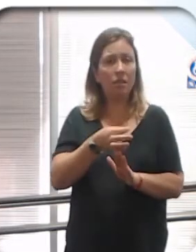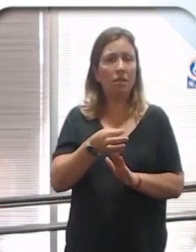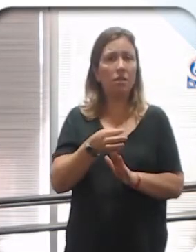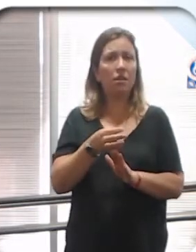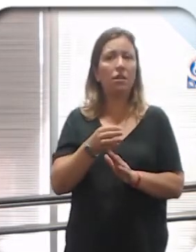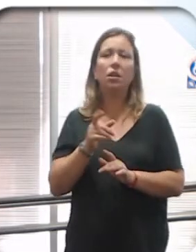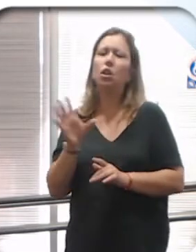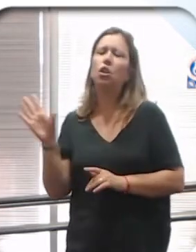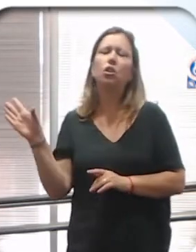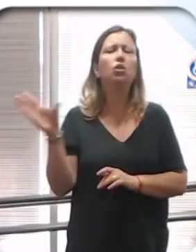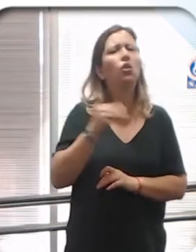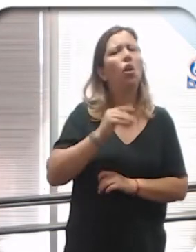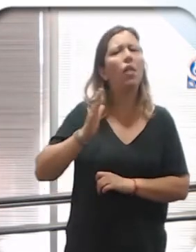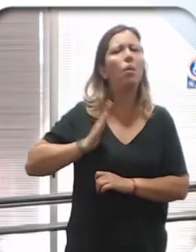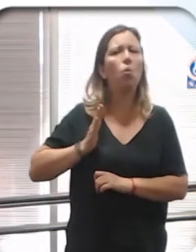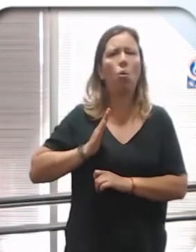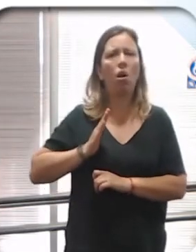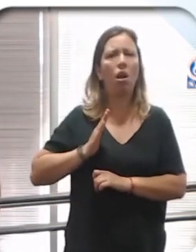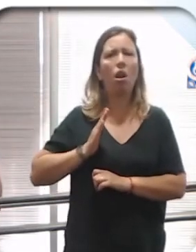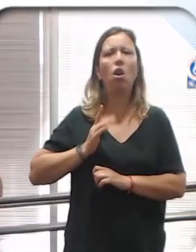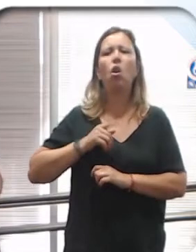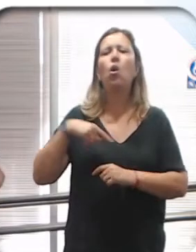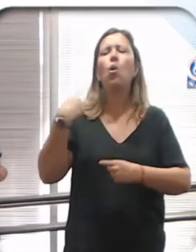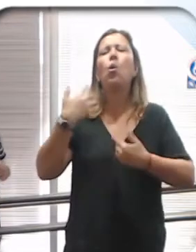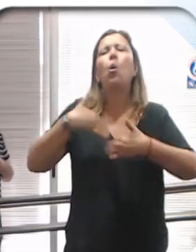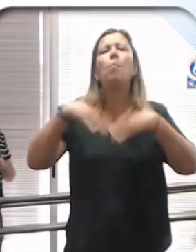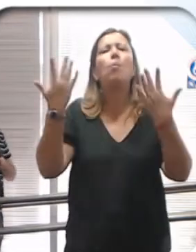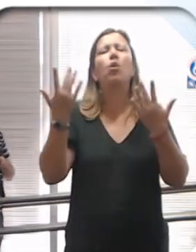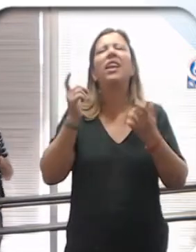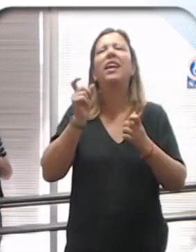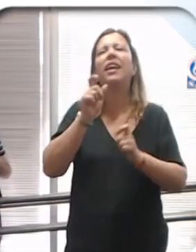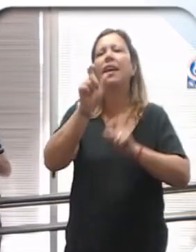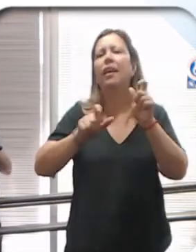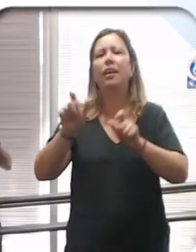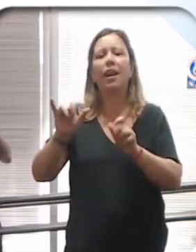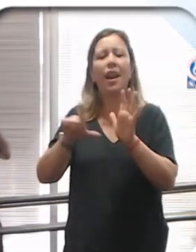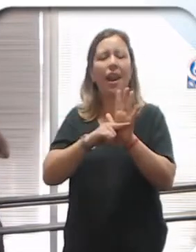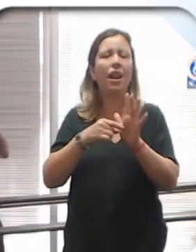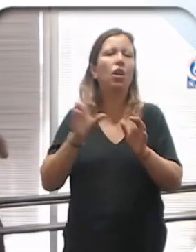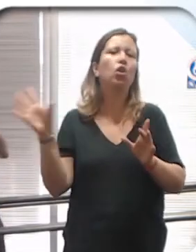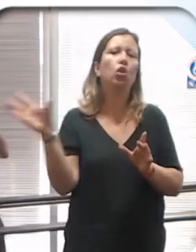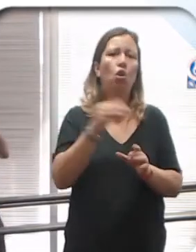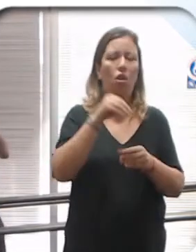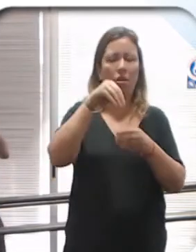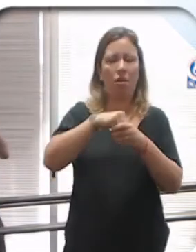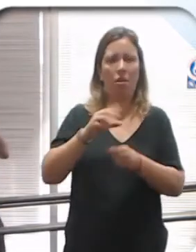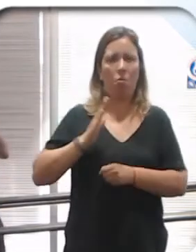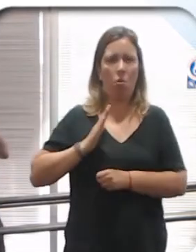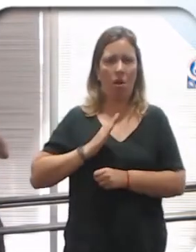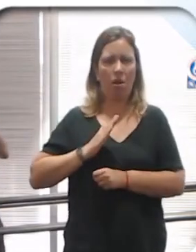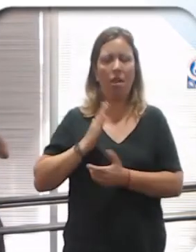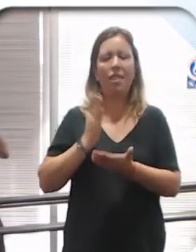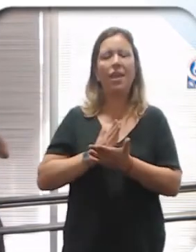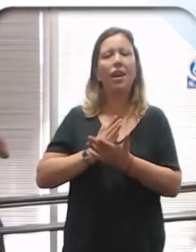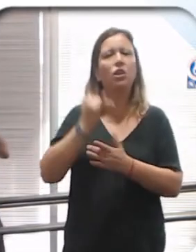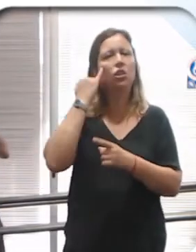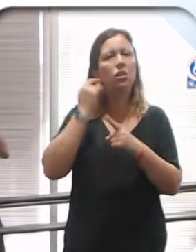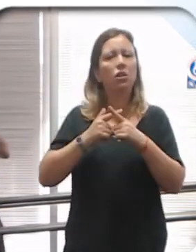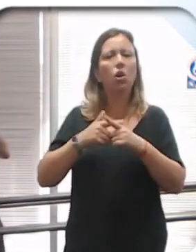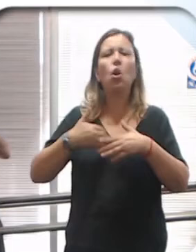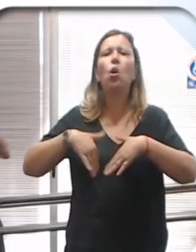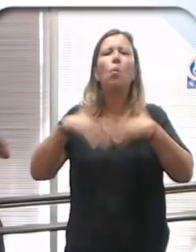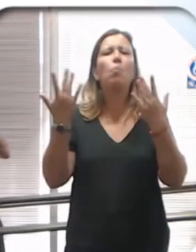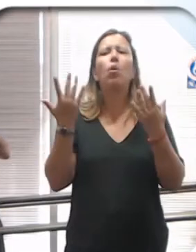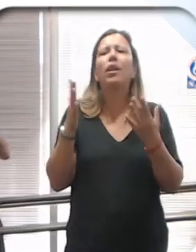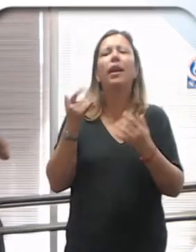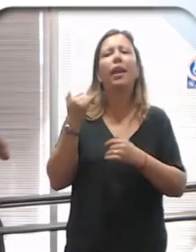a toda mujer, sin distinción, en lo que es la ley. Derecho a las relaciones sexuales, independientemente de la